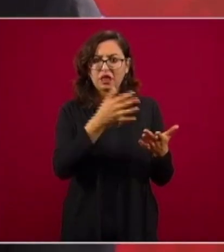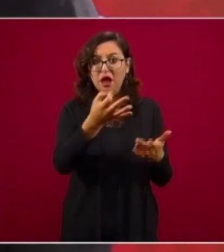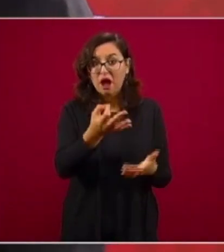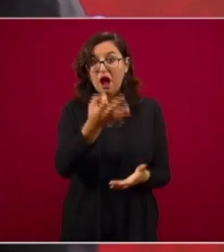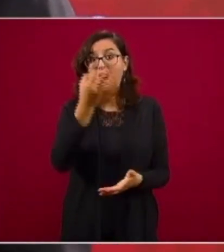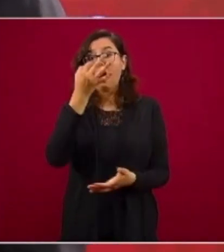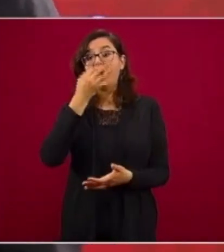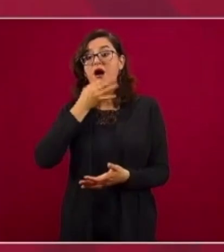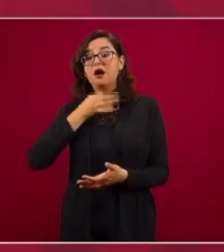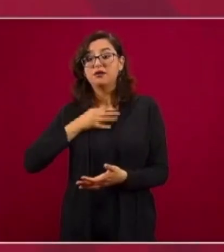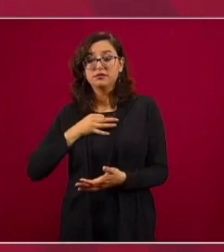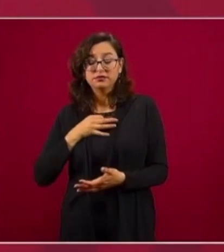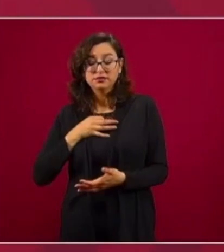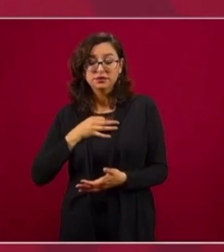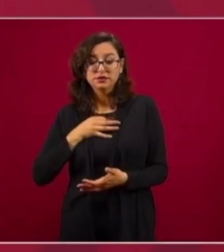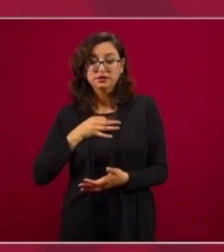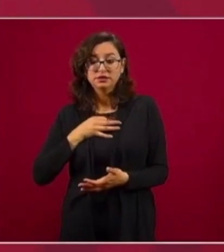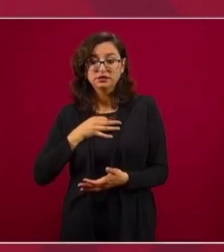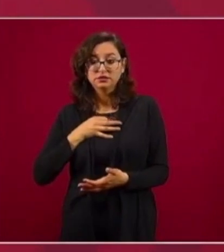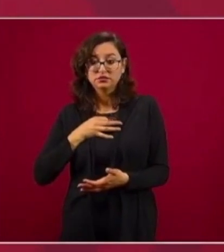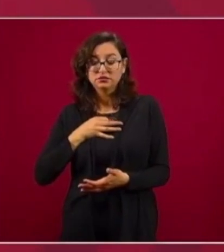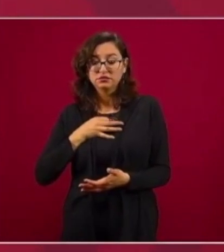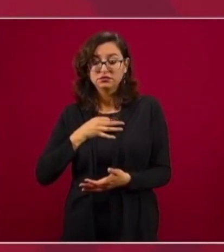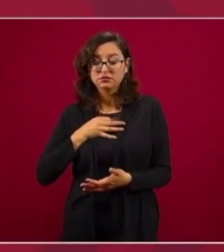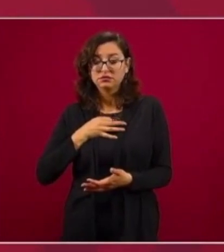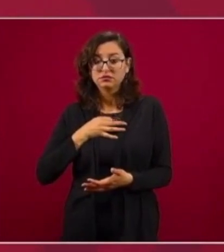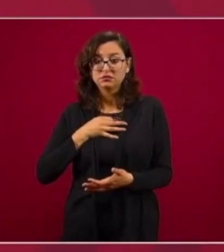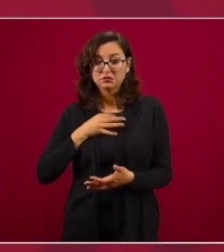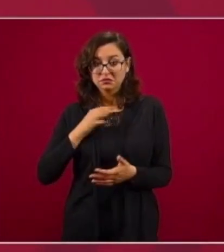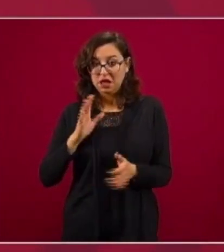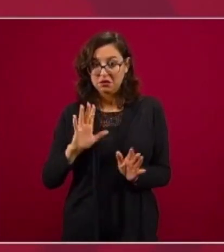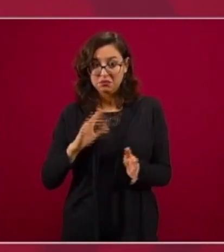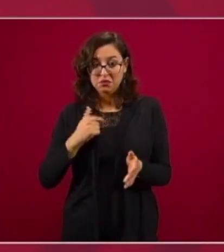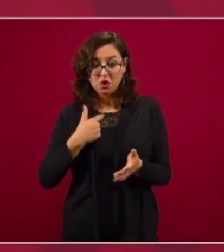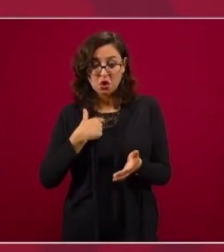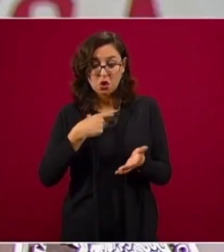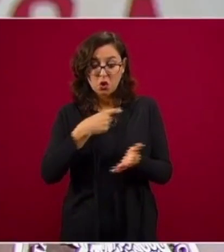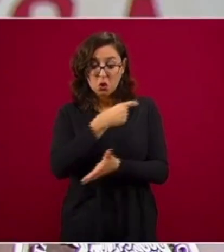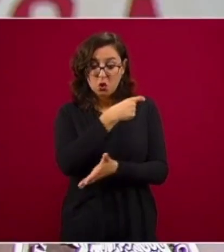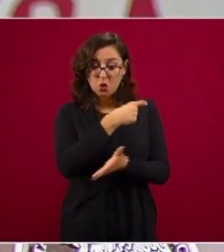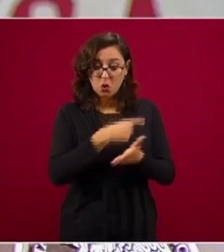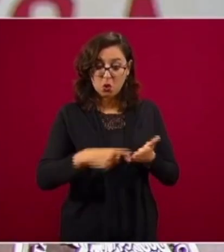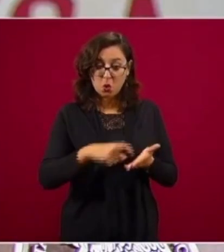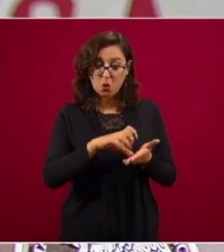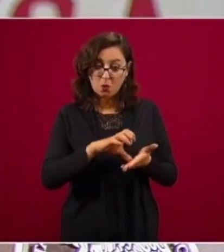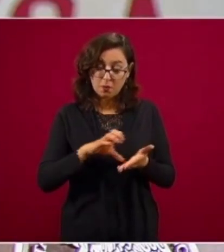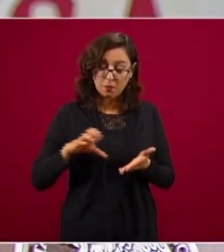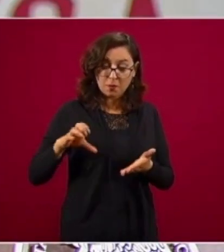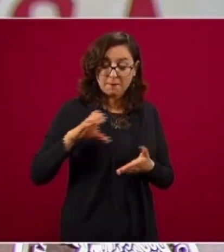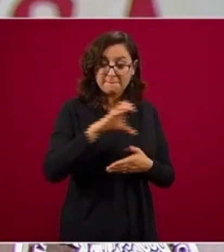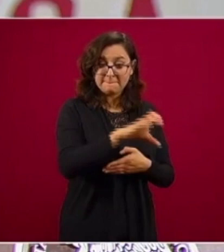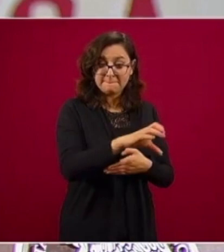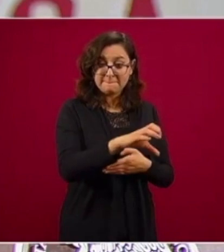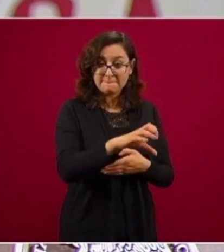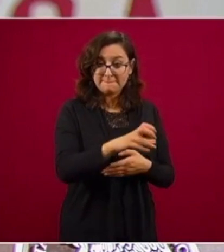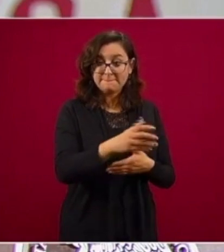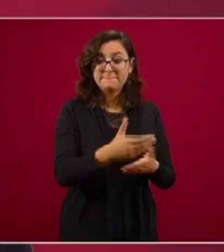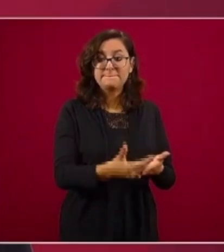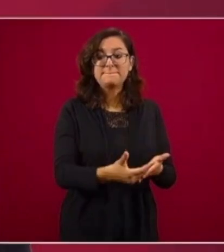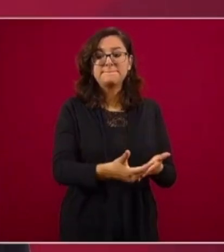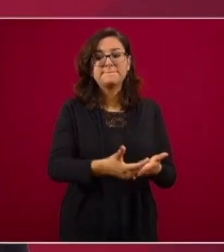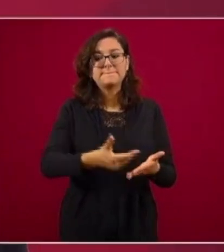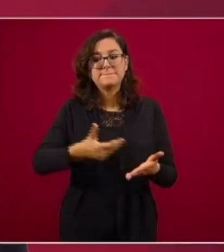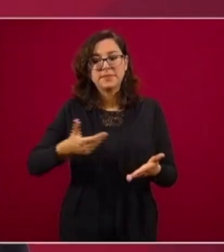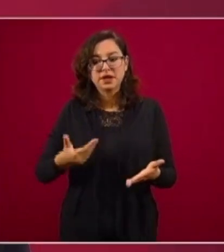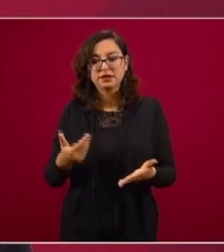realiza la operación, antes que nada, él llegaría un